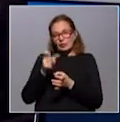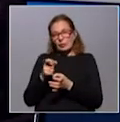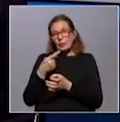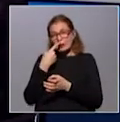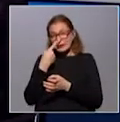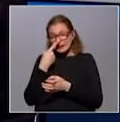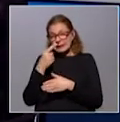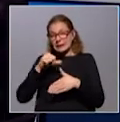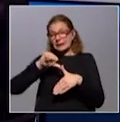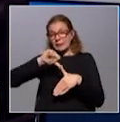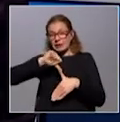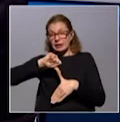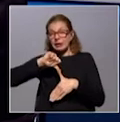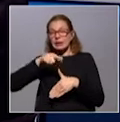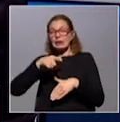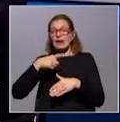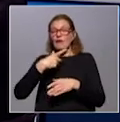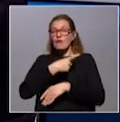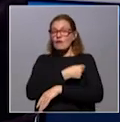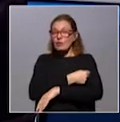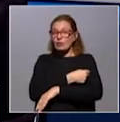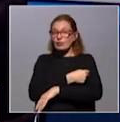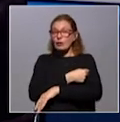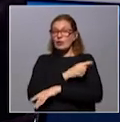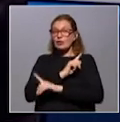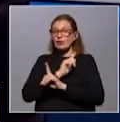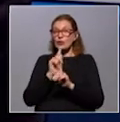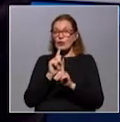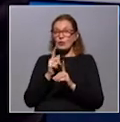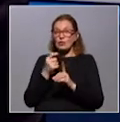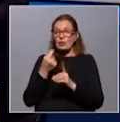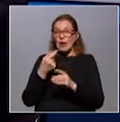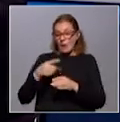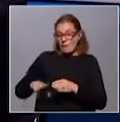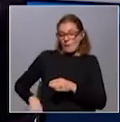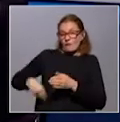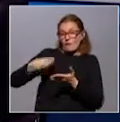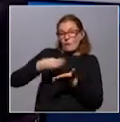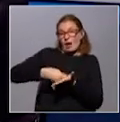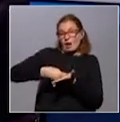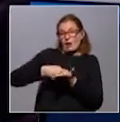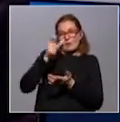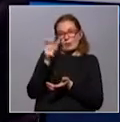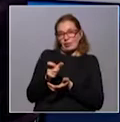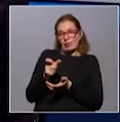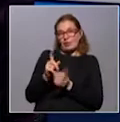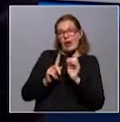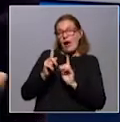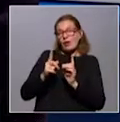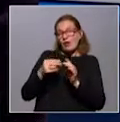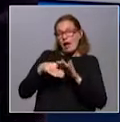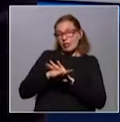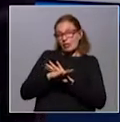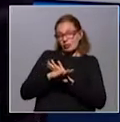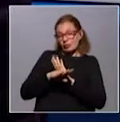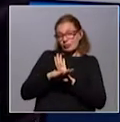interés en América Latina es que estas vacunas no demanden gastos de bolsillo de las personas, sino sean incorporadas a través